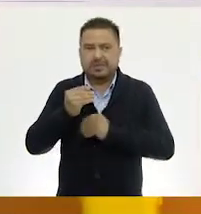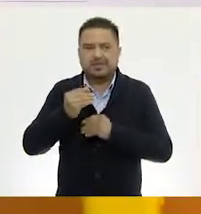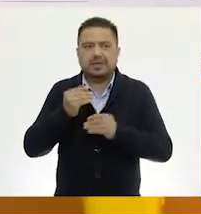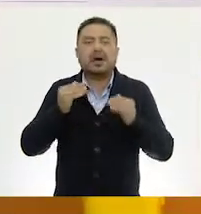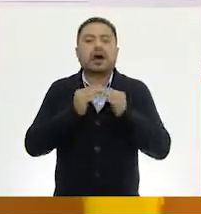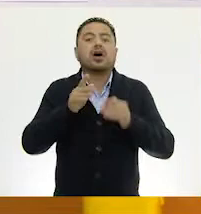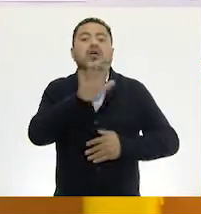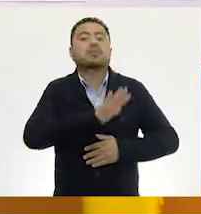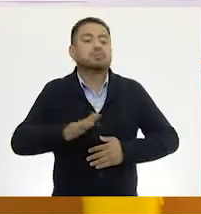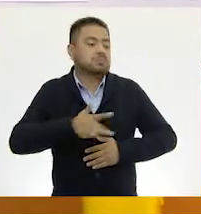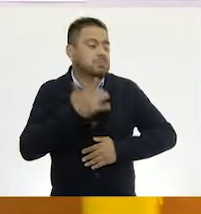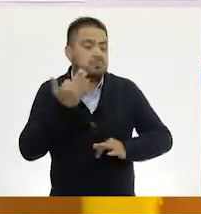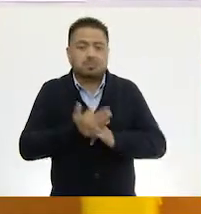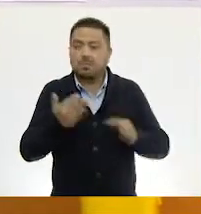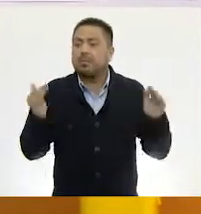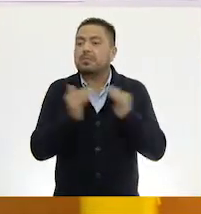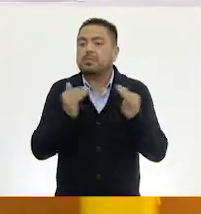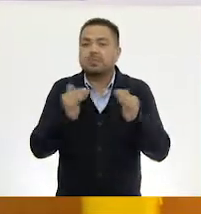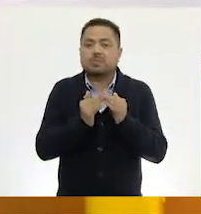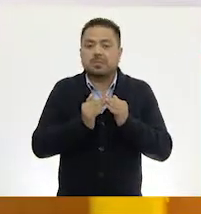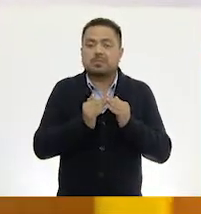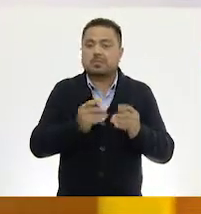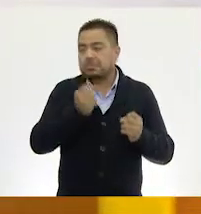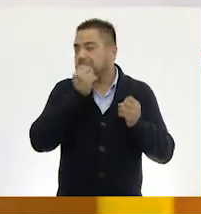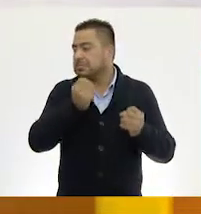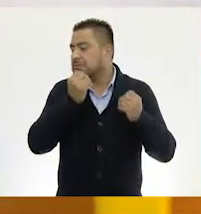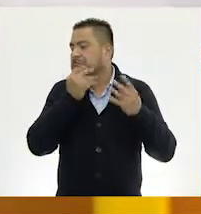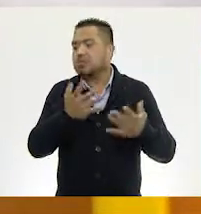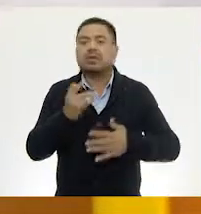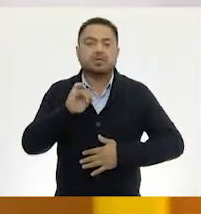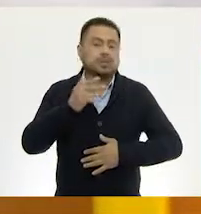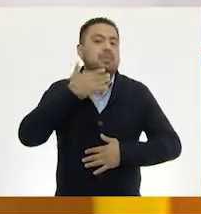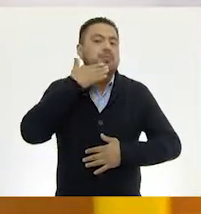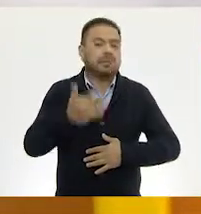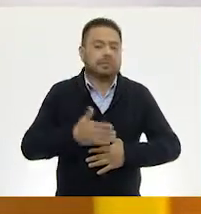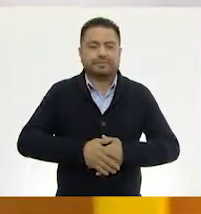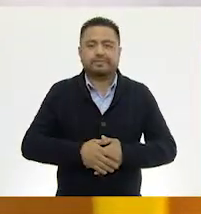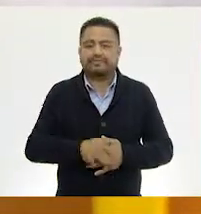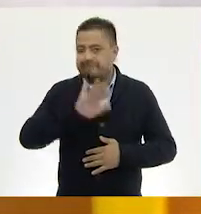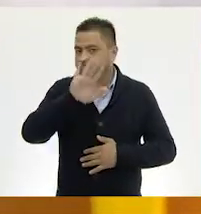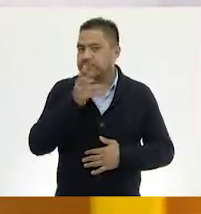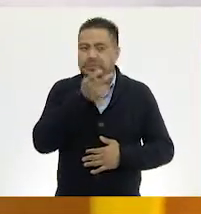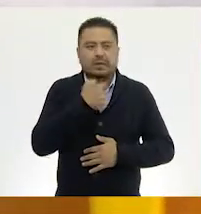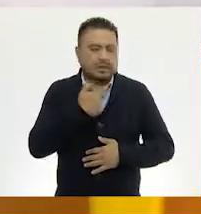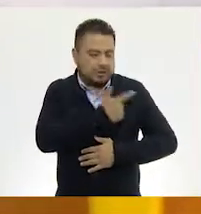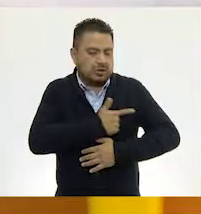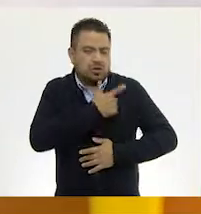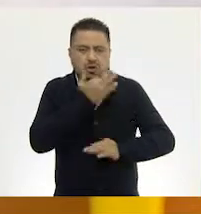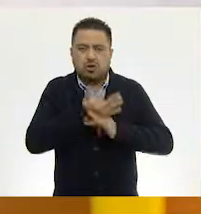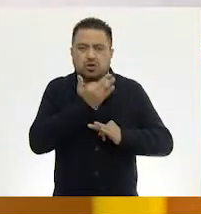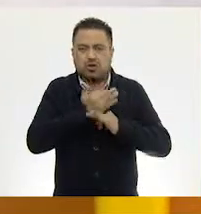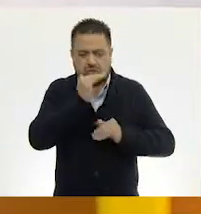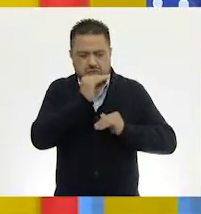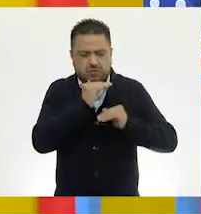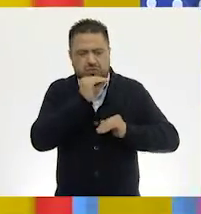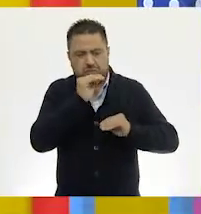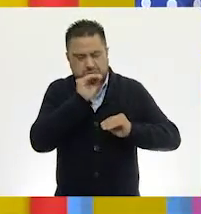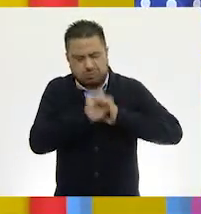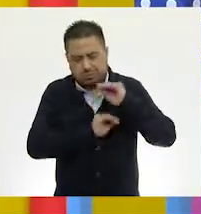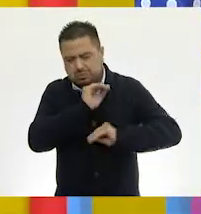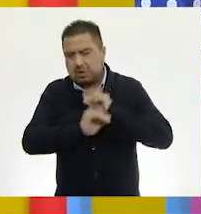¿Cómo se encuentran allá en casa también? Excelente. Muy bien. Justamente, me gusta esta parte de la construcción.